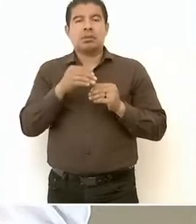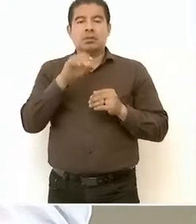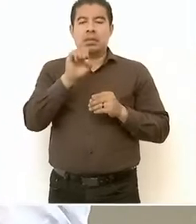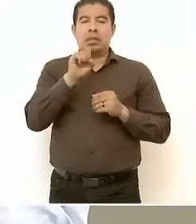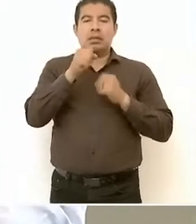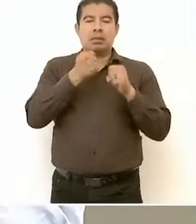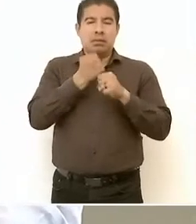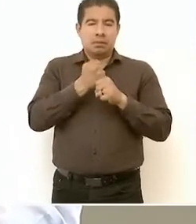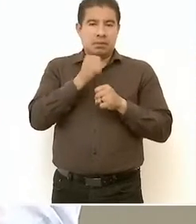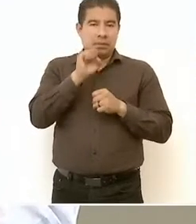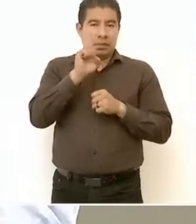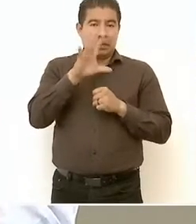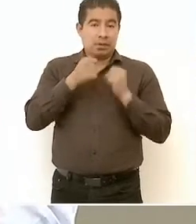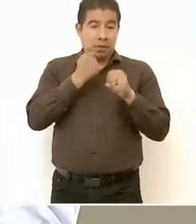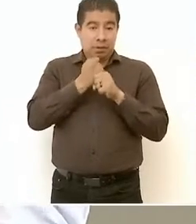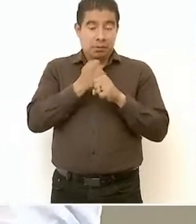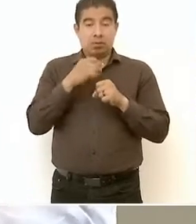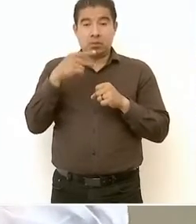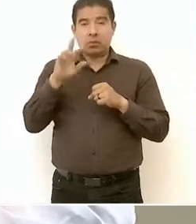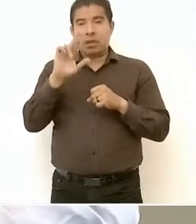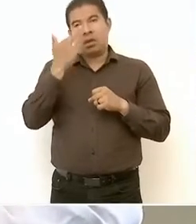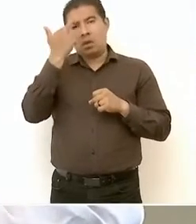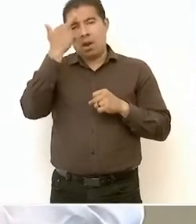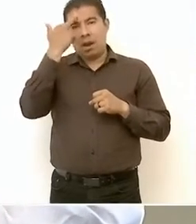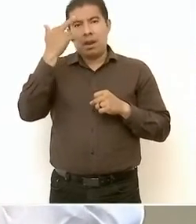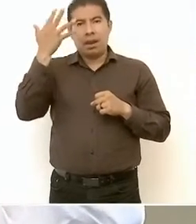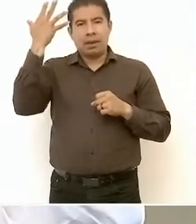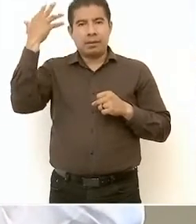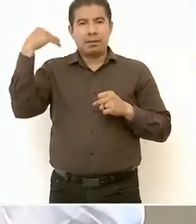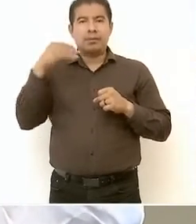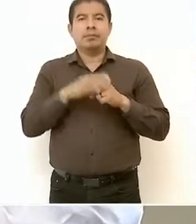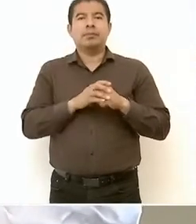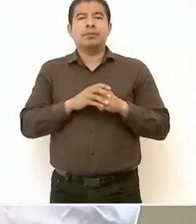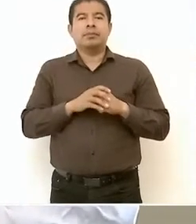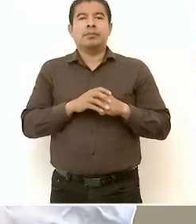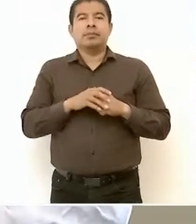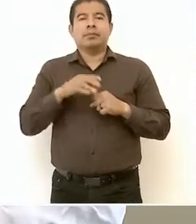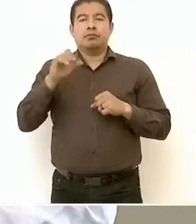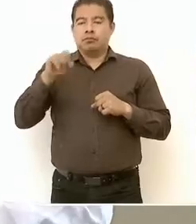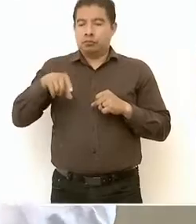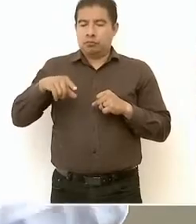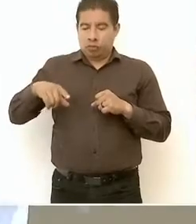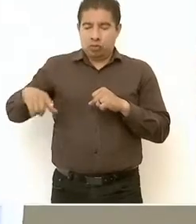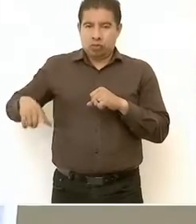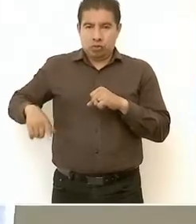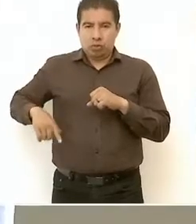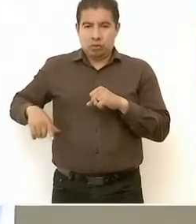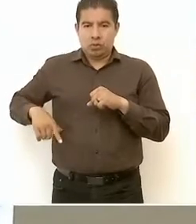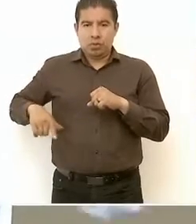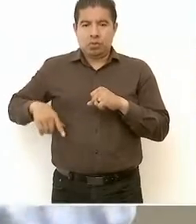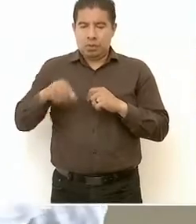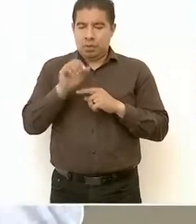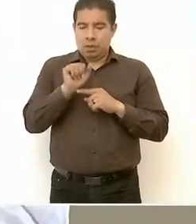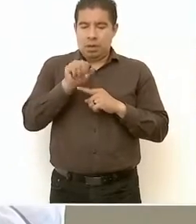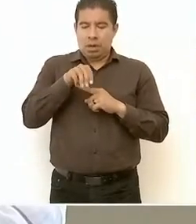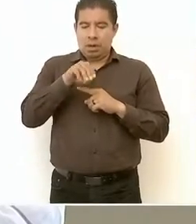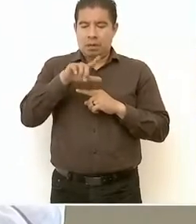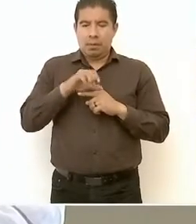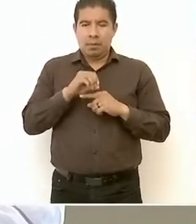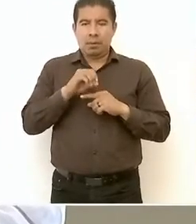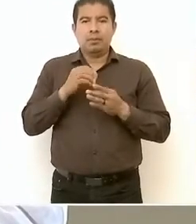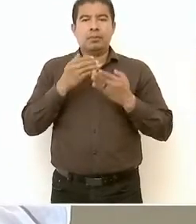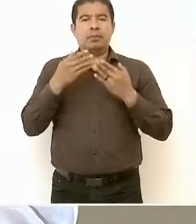si ustedes recuerdan, cuando empezó este gobierno del presidente Andrés Manuel López Obrador,